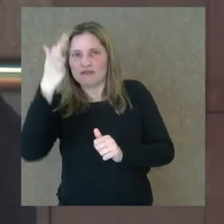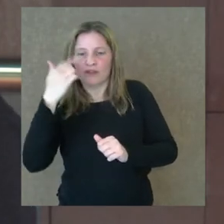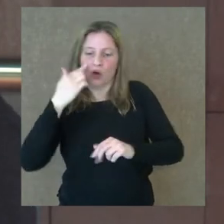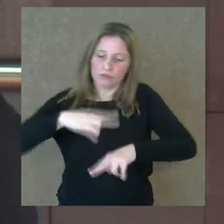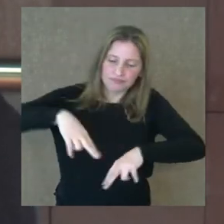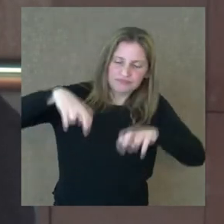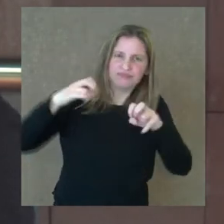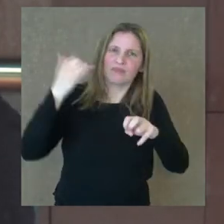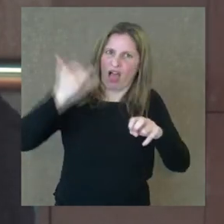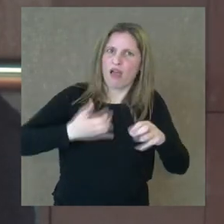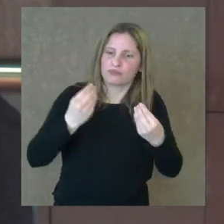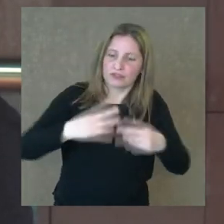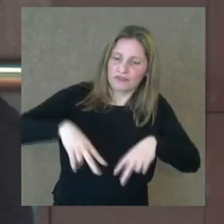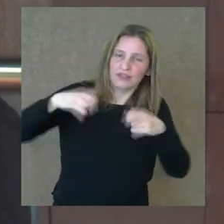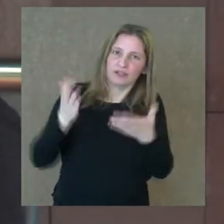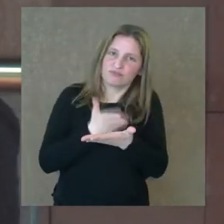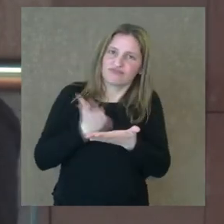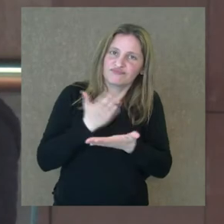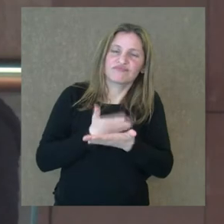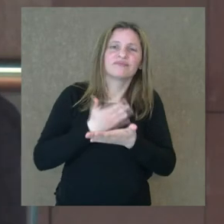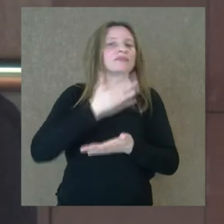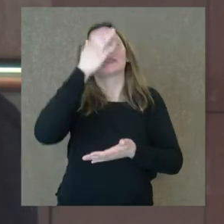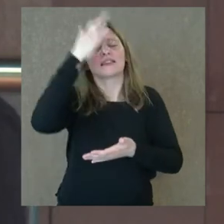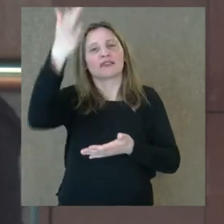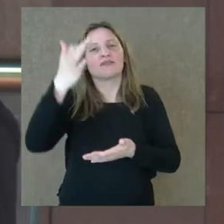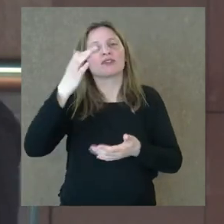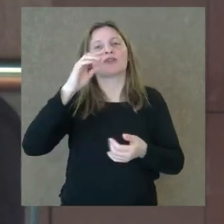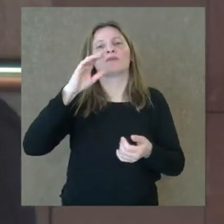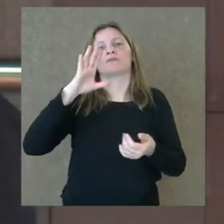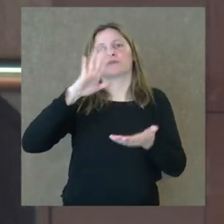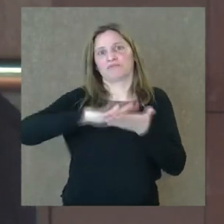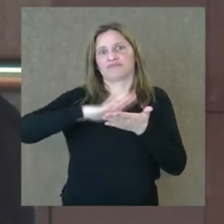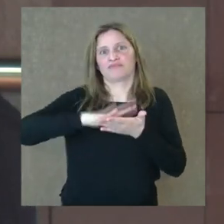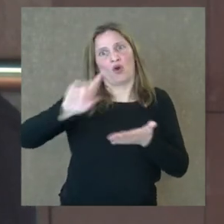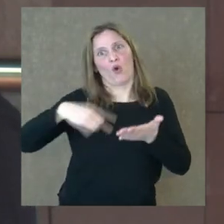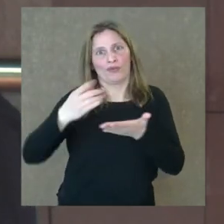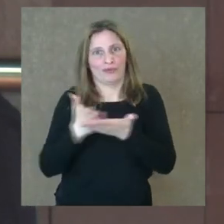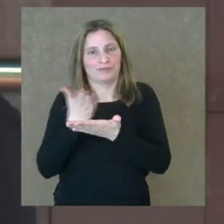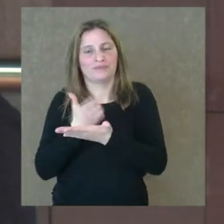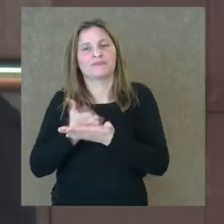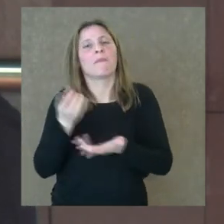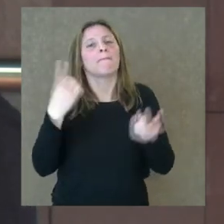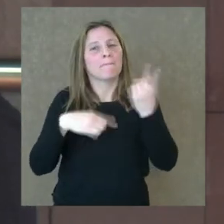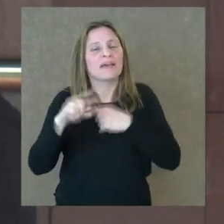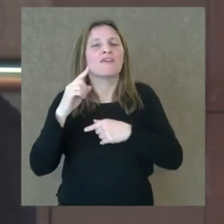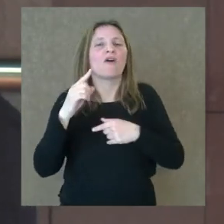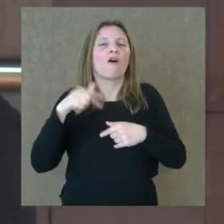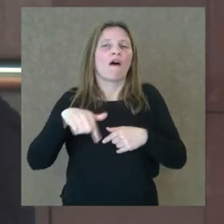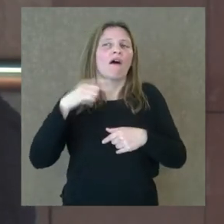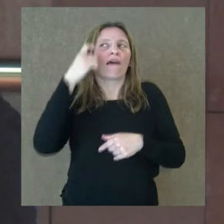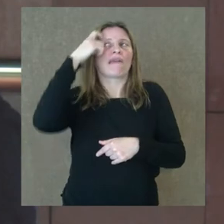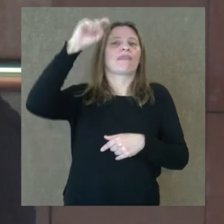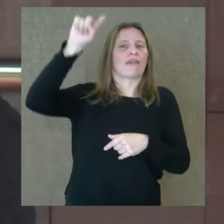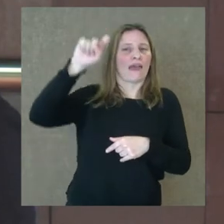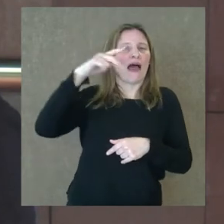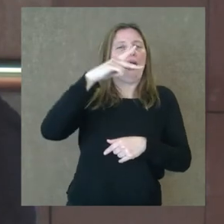muchos tratados científicos que luego incluso él los refuta en otros tratados, pero basó su